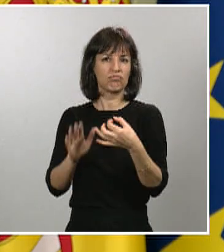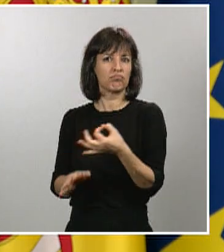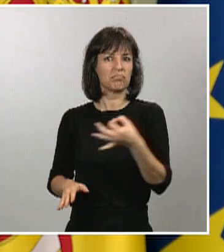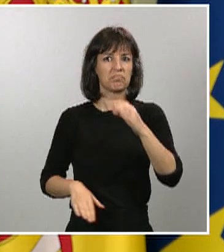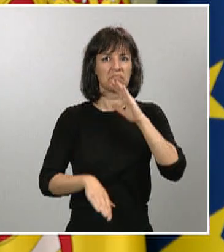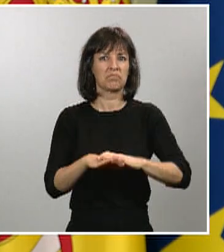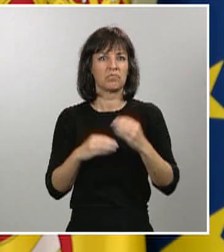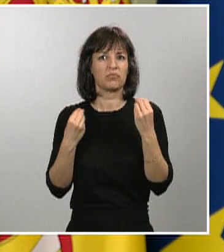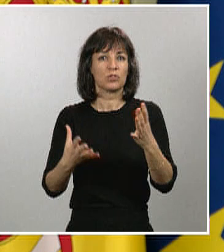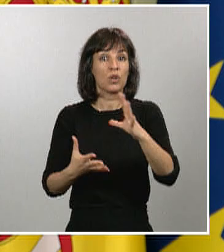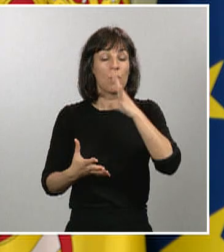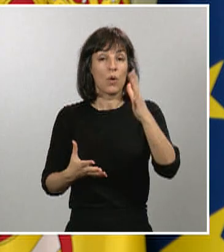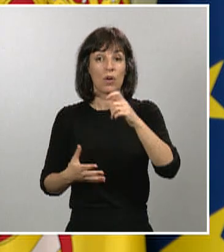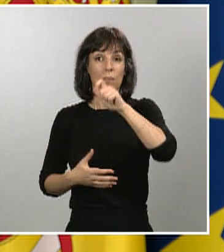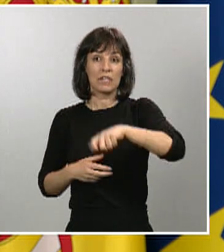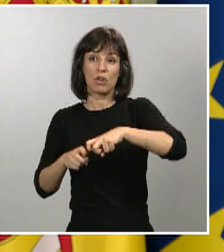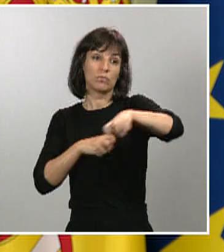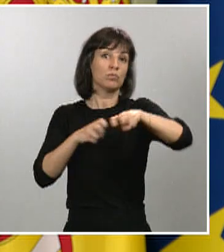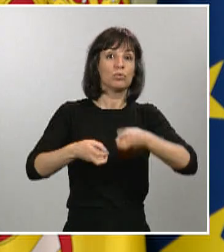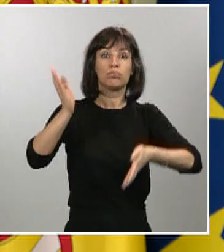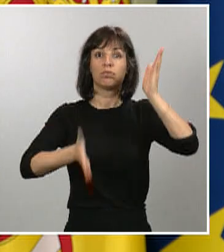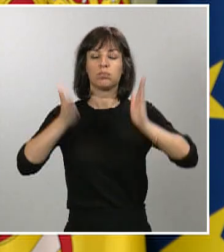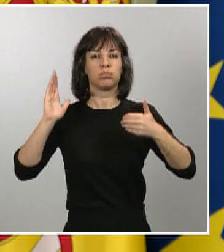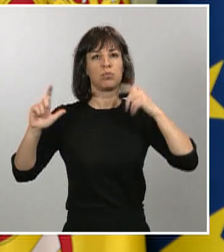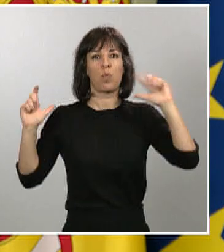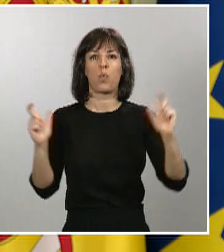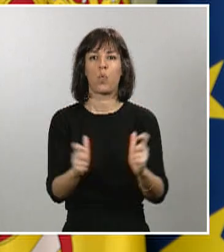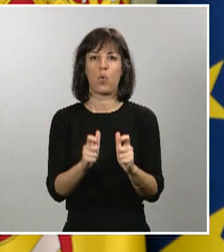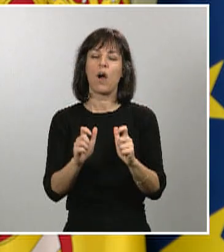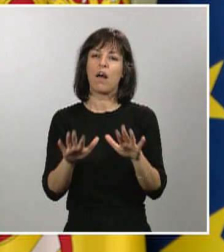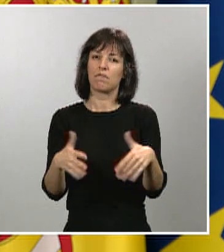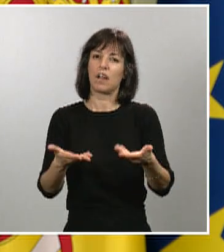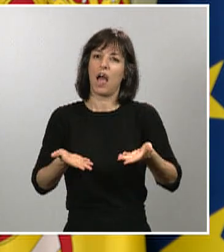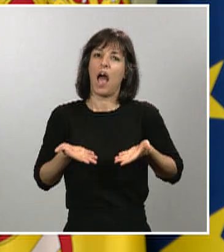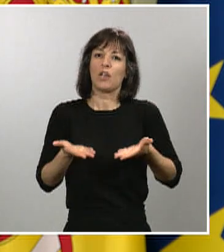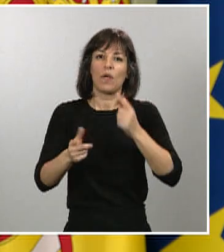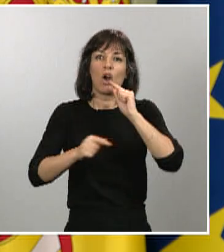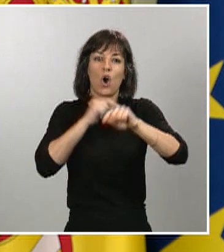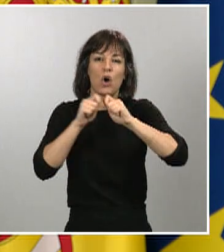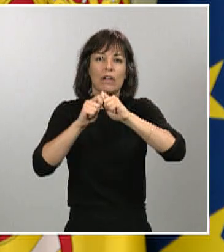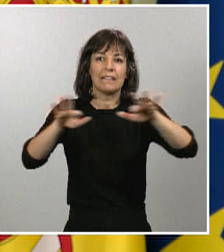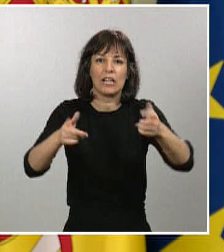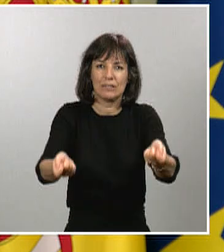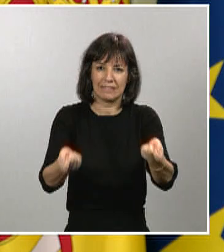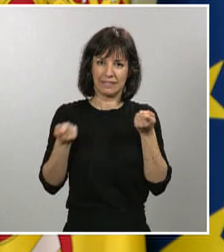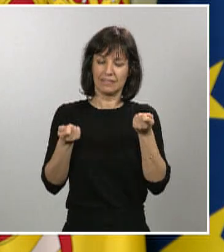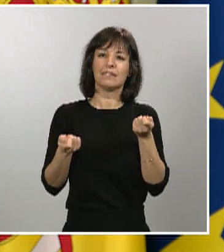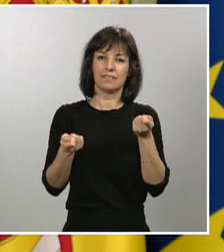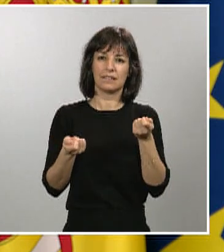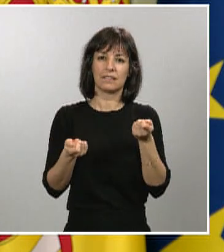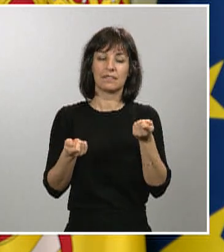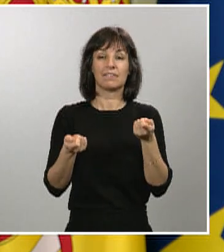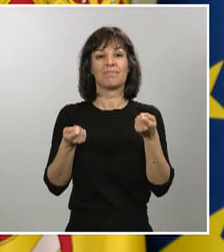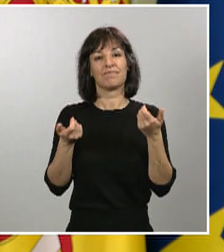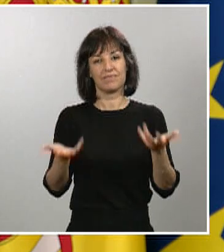movilidad de forma significativa, lo que está ayudando a contener el contagio de la enfermedad y, con ello, reducimos la presión